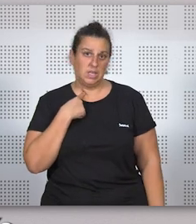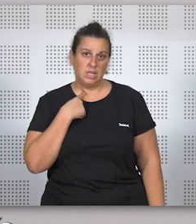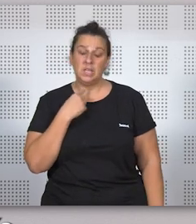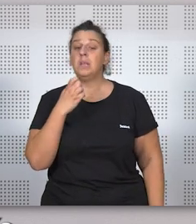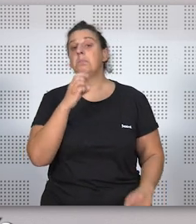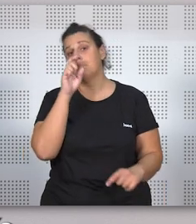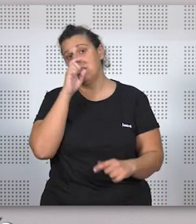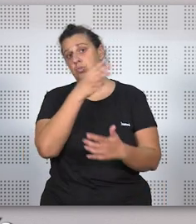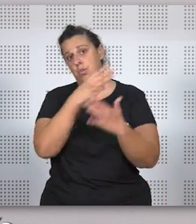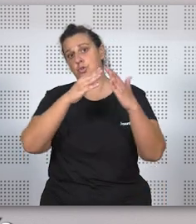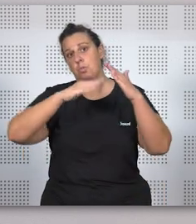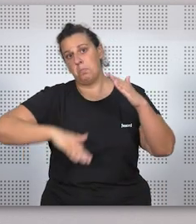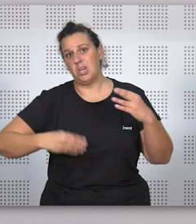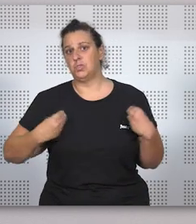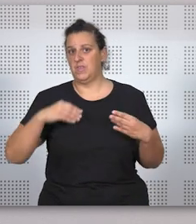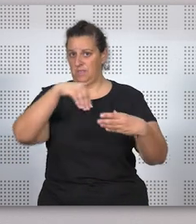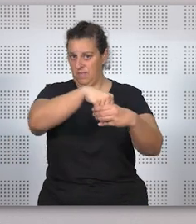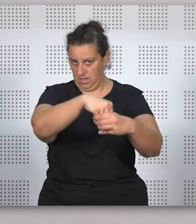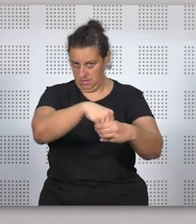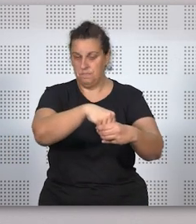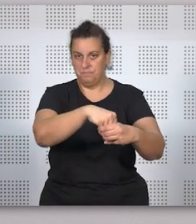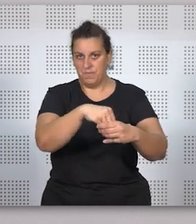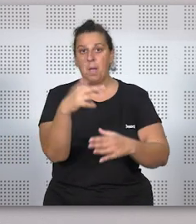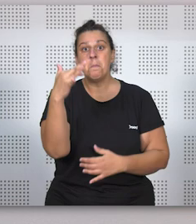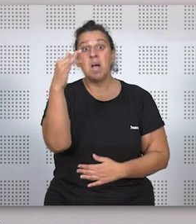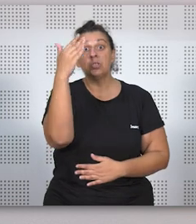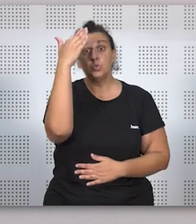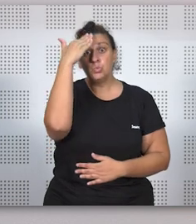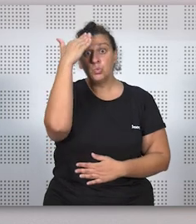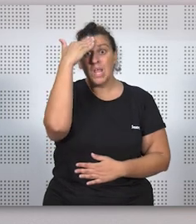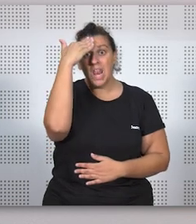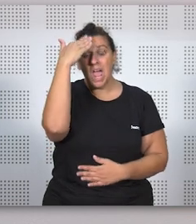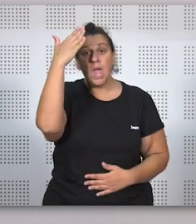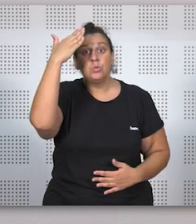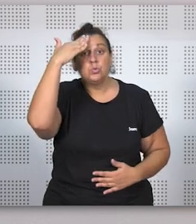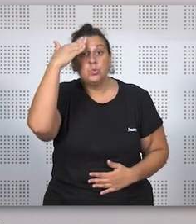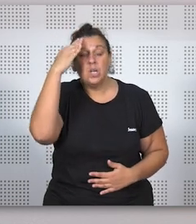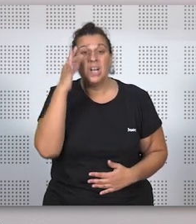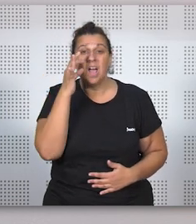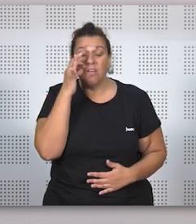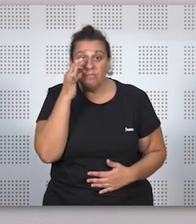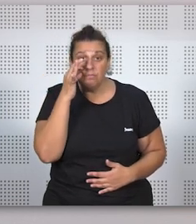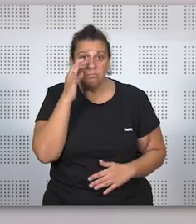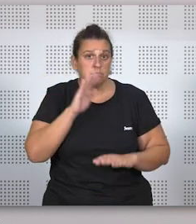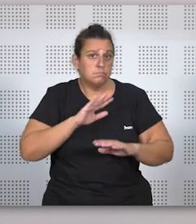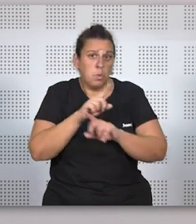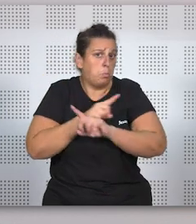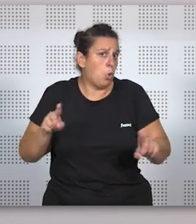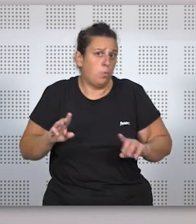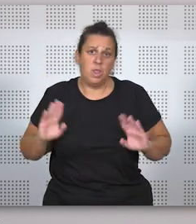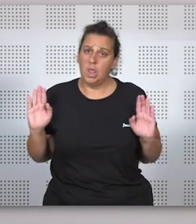no emancipados. Y ya con respecto a la tutela, la tutela prácticamente estaba